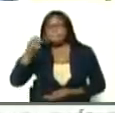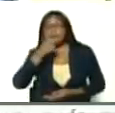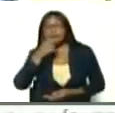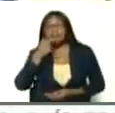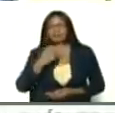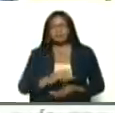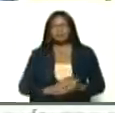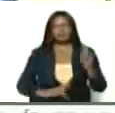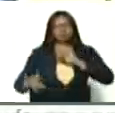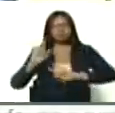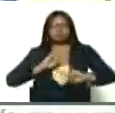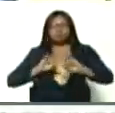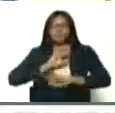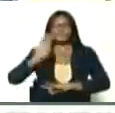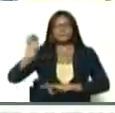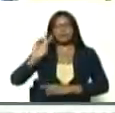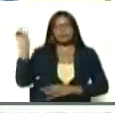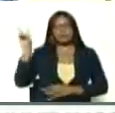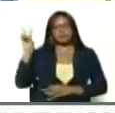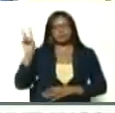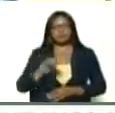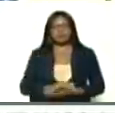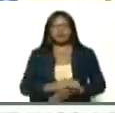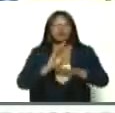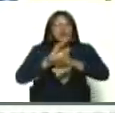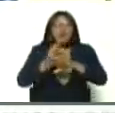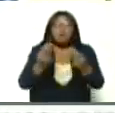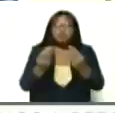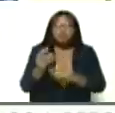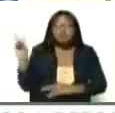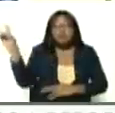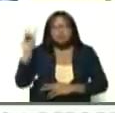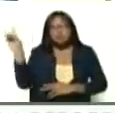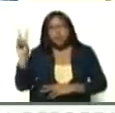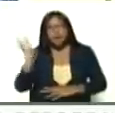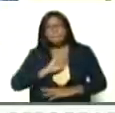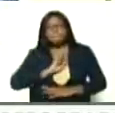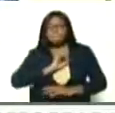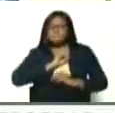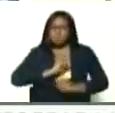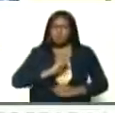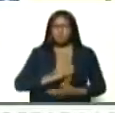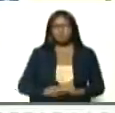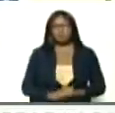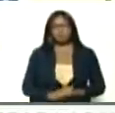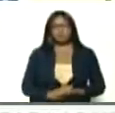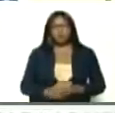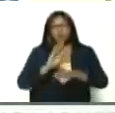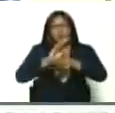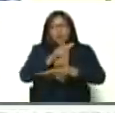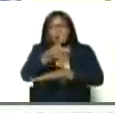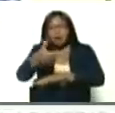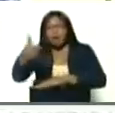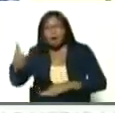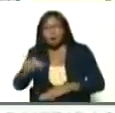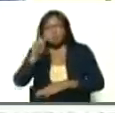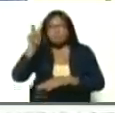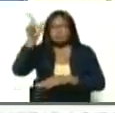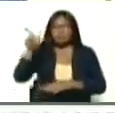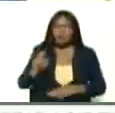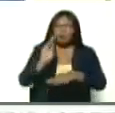nuestra amada patria Venezuela, hay que cuidar a Venezuela, y cuidarnos todos los venezolanos y las venezolanas,